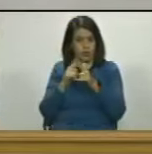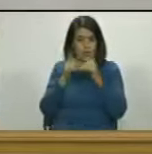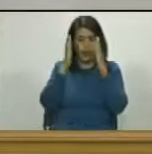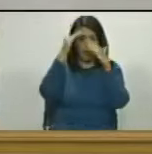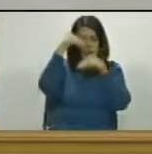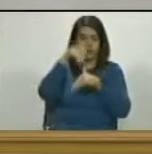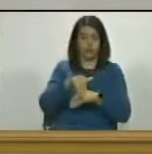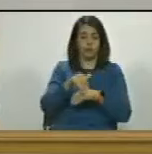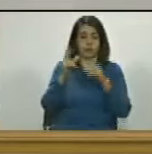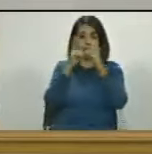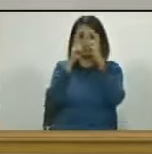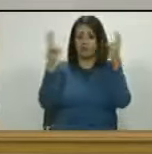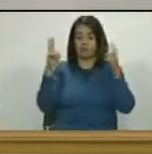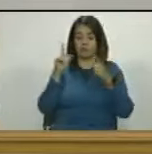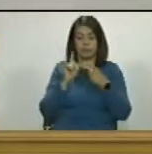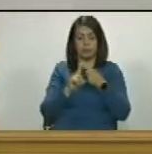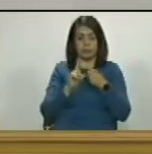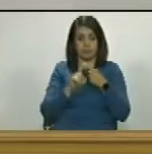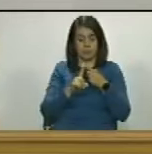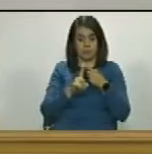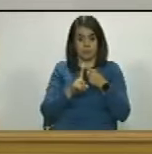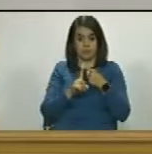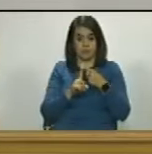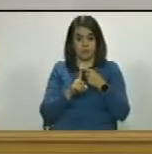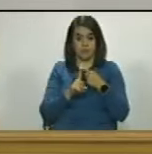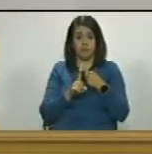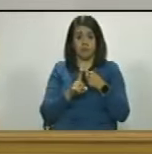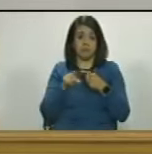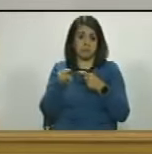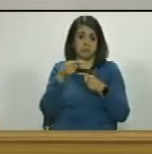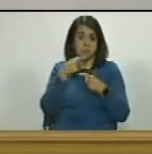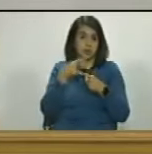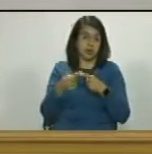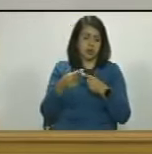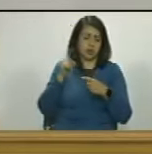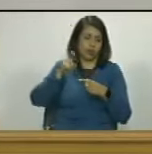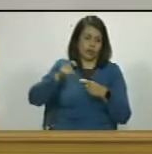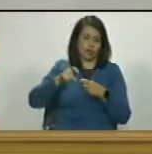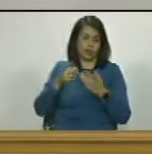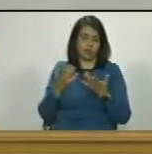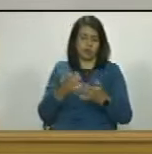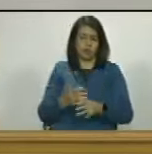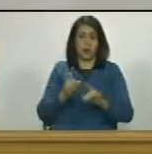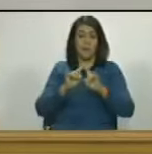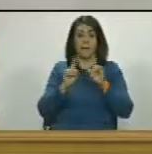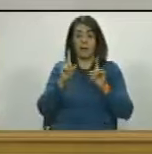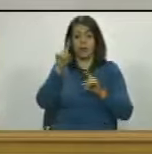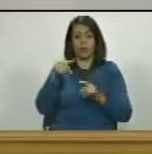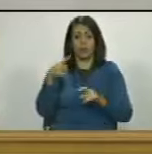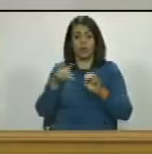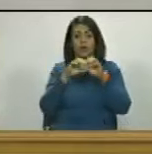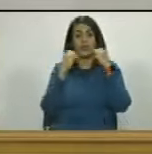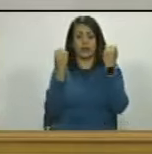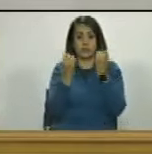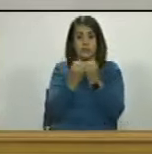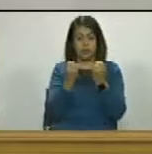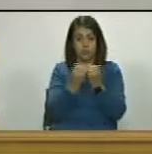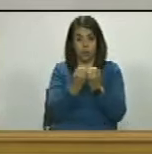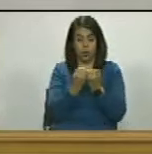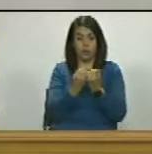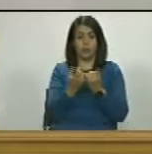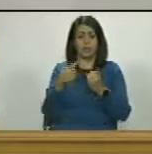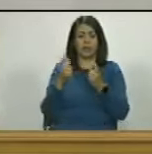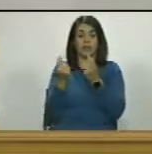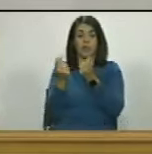atender los temas que ellos establecen pero también hay ONG de donde